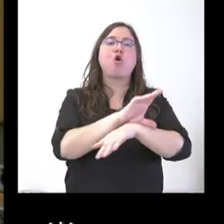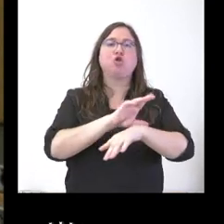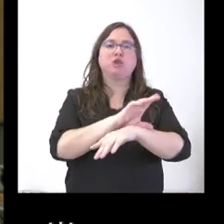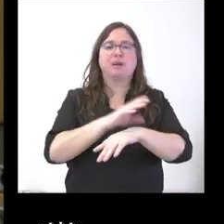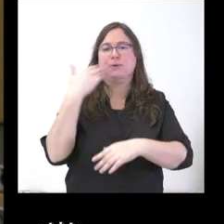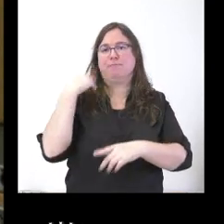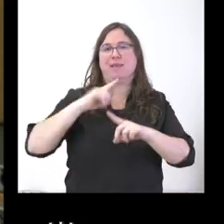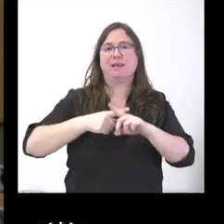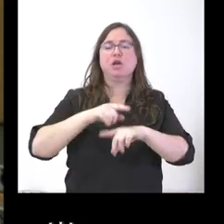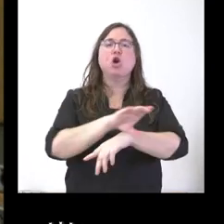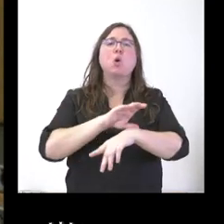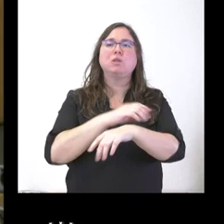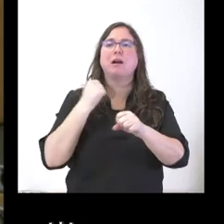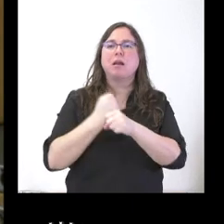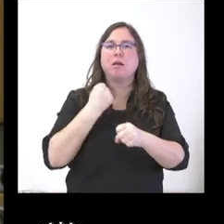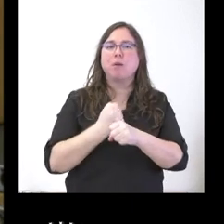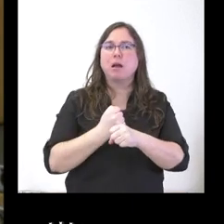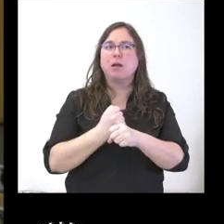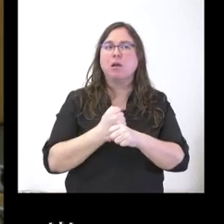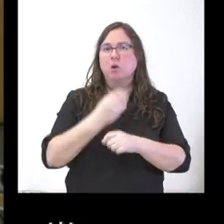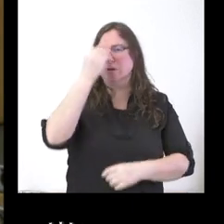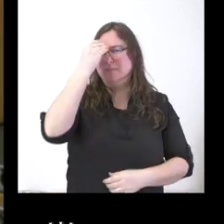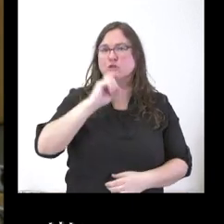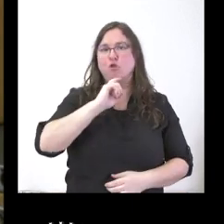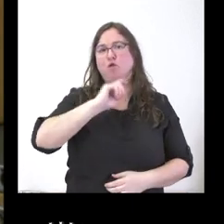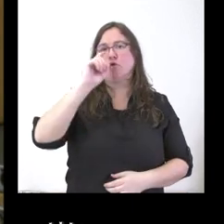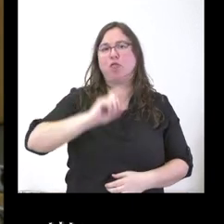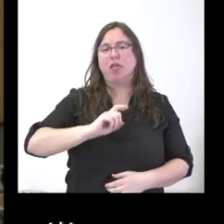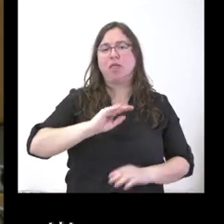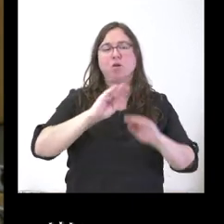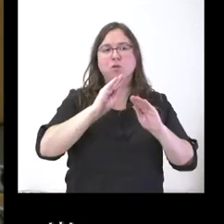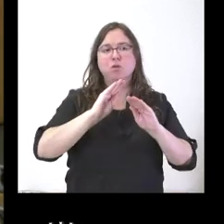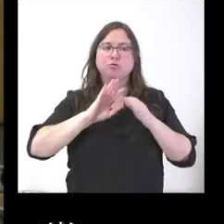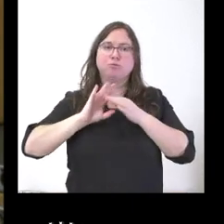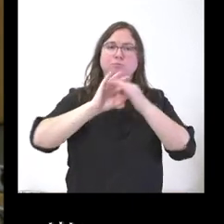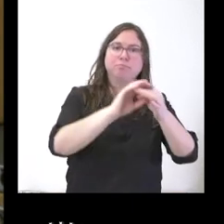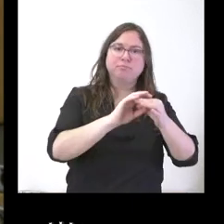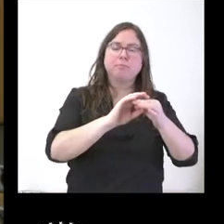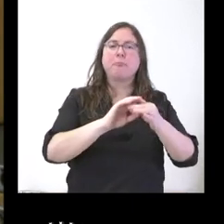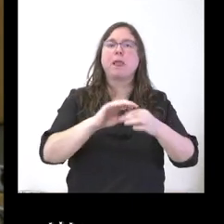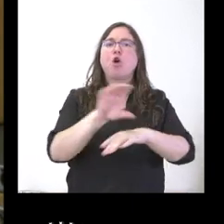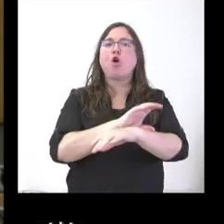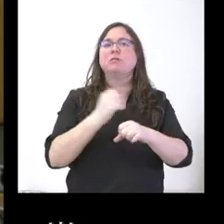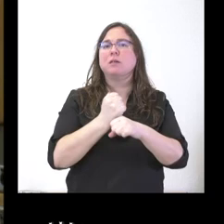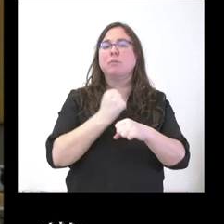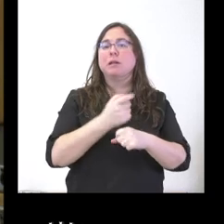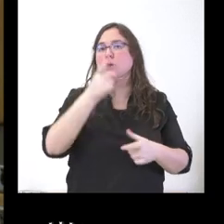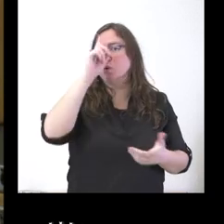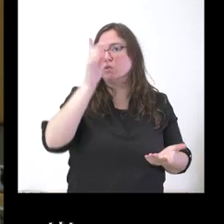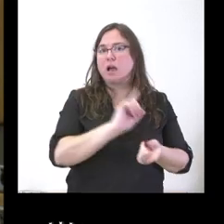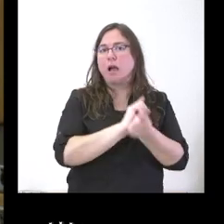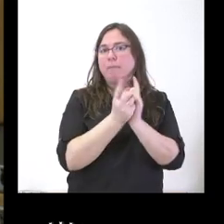empleo, creo que era una fundación que dependía de ese departamento. Yo no sé qué ha cambiado entre